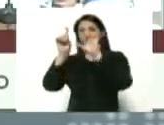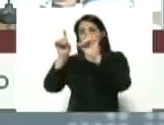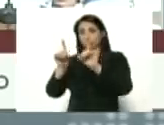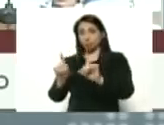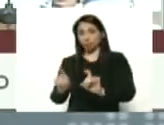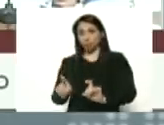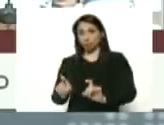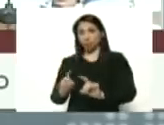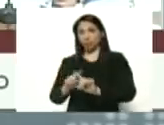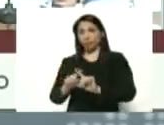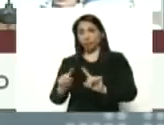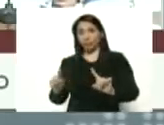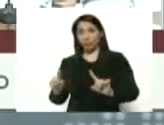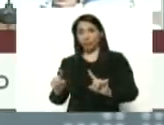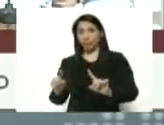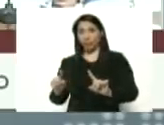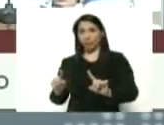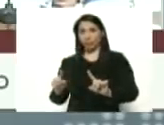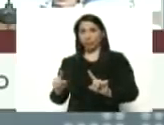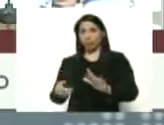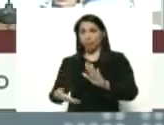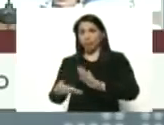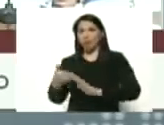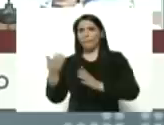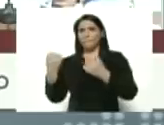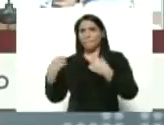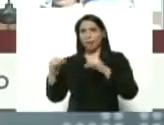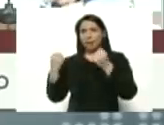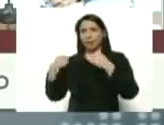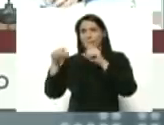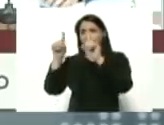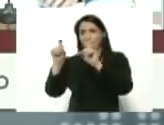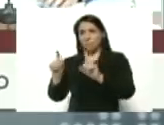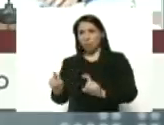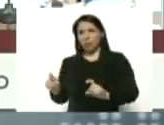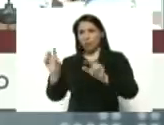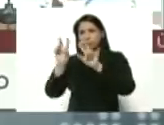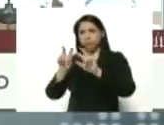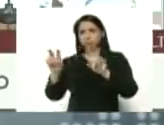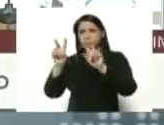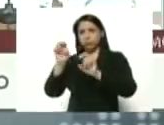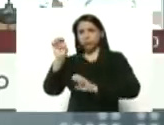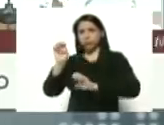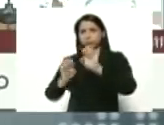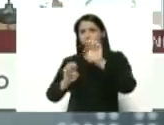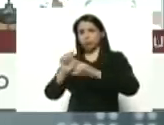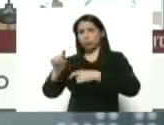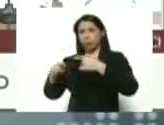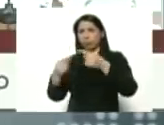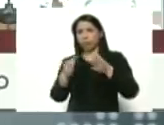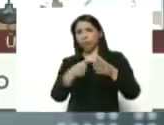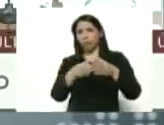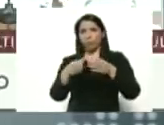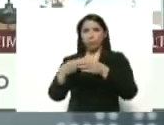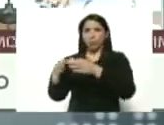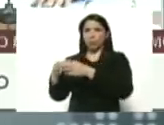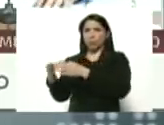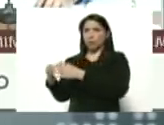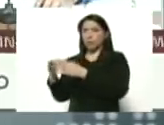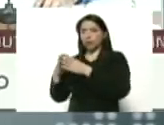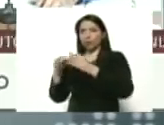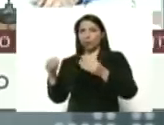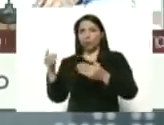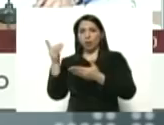ir a practicar las pruebas diagnósticas y luego organizamos todo el esquema de atención.